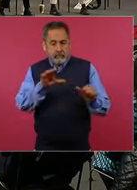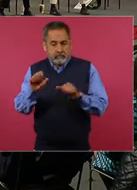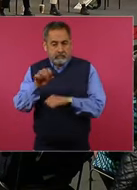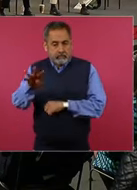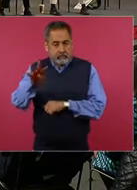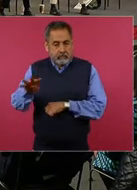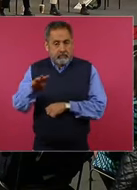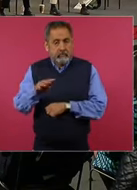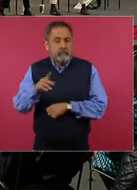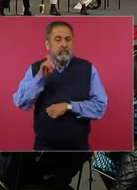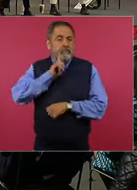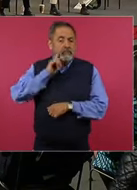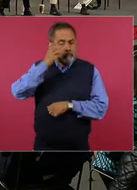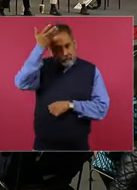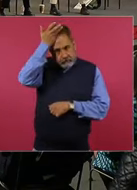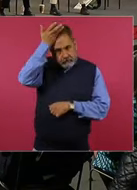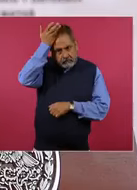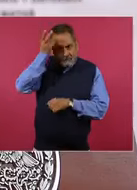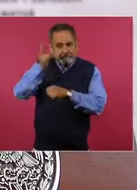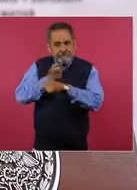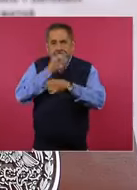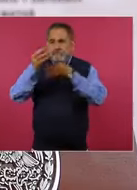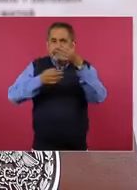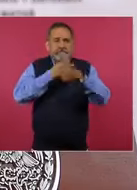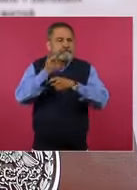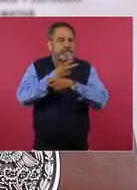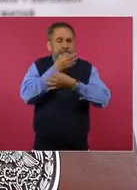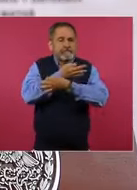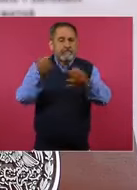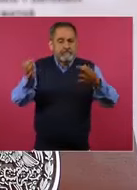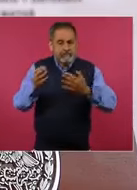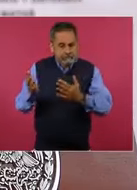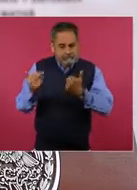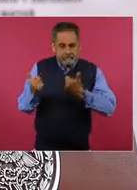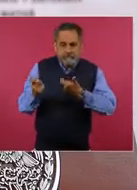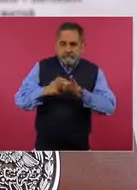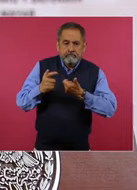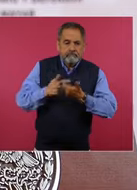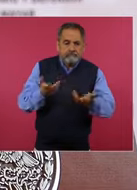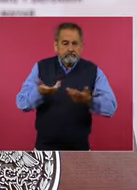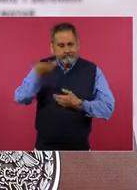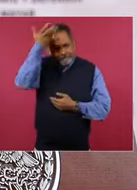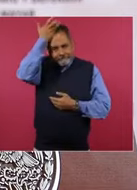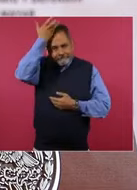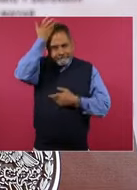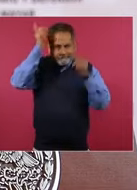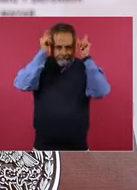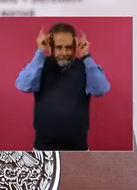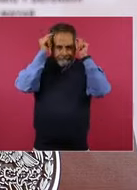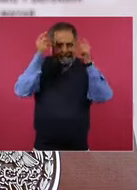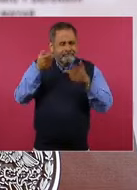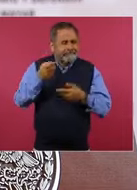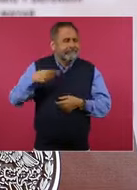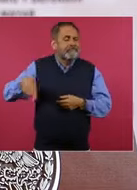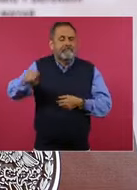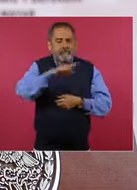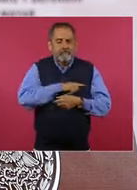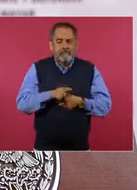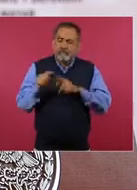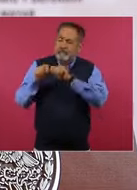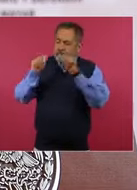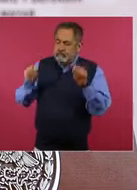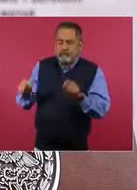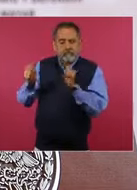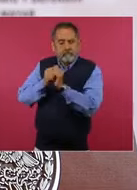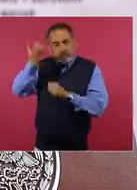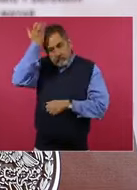de atención clínica. Así es como se llaman en Ingenstar, pero es la enfermera general, la licenciatura en enfermería.